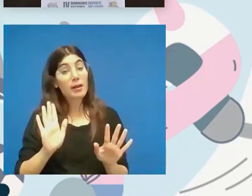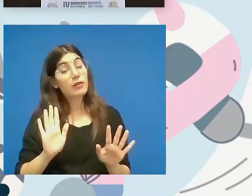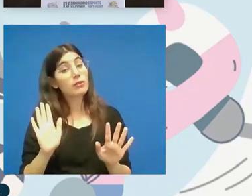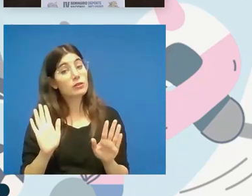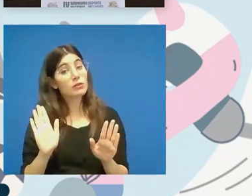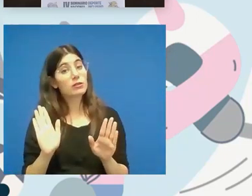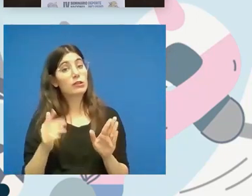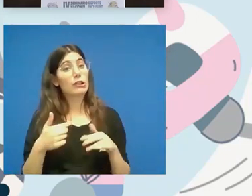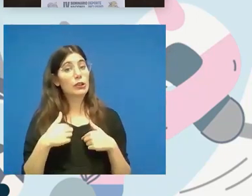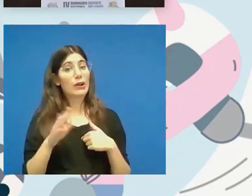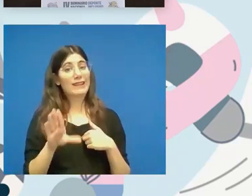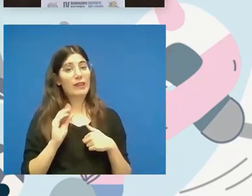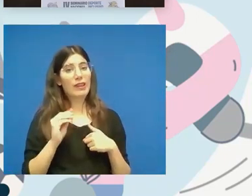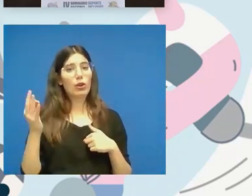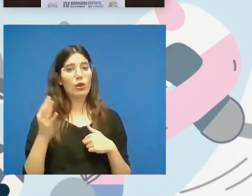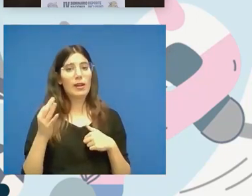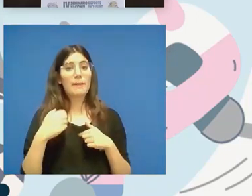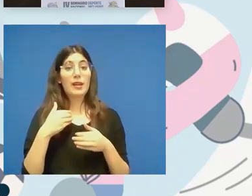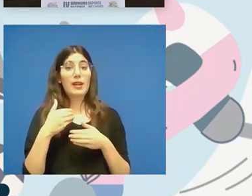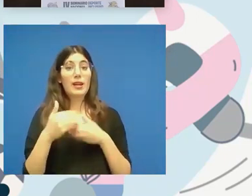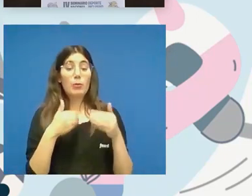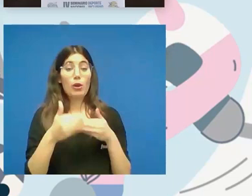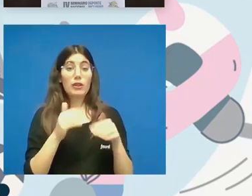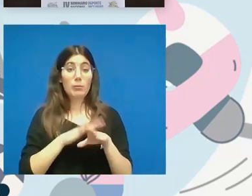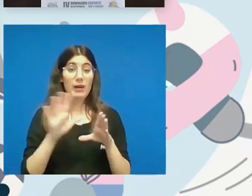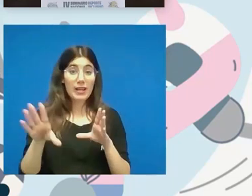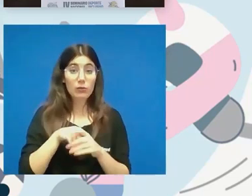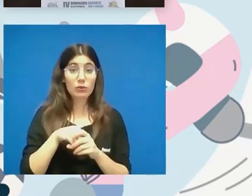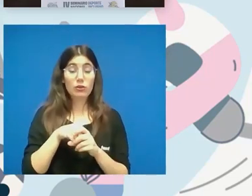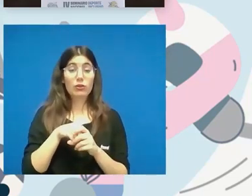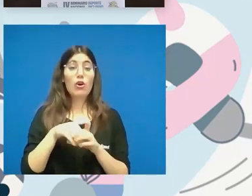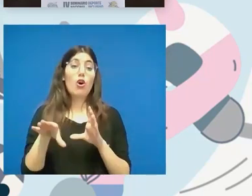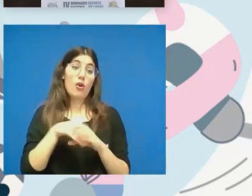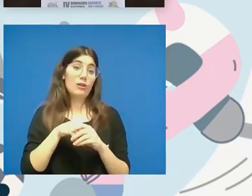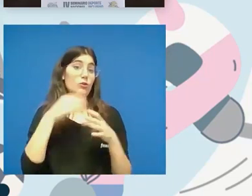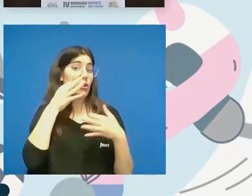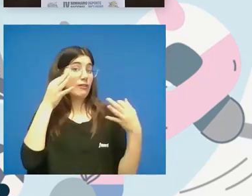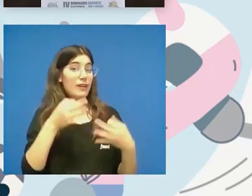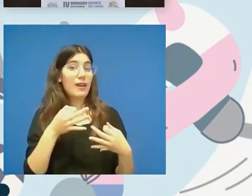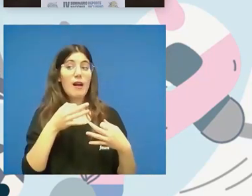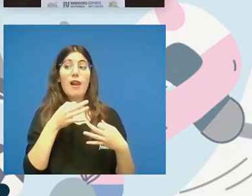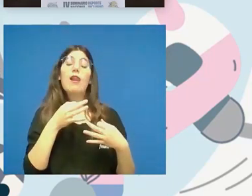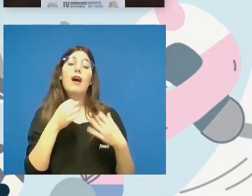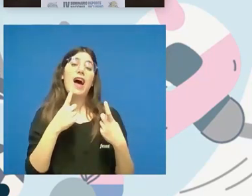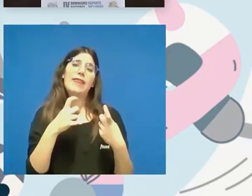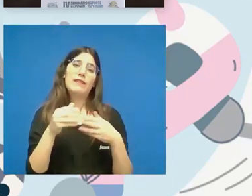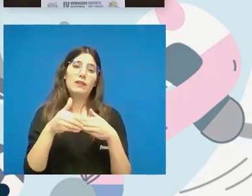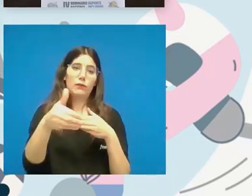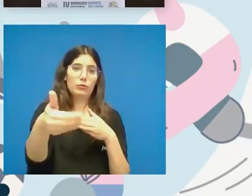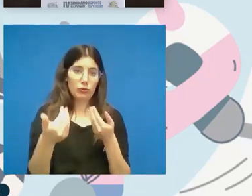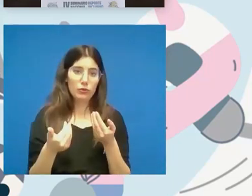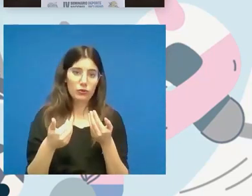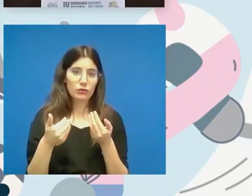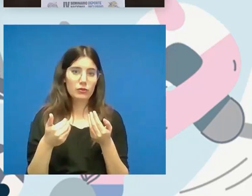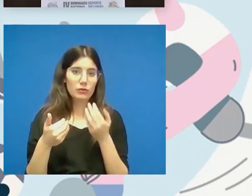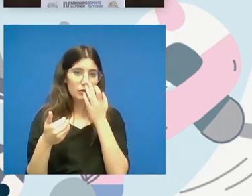que el proceso de inclusión o la inclusión efectiva es algo a lo que tendremos que llegar es algo a lo que